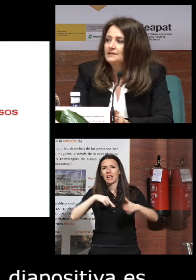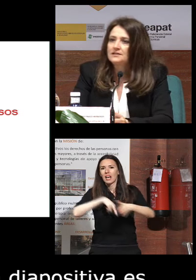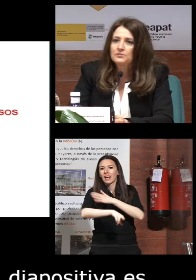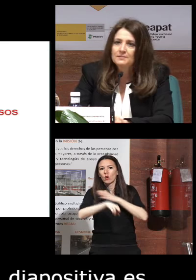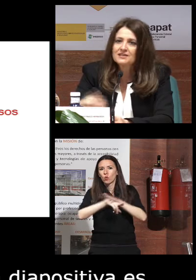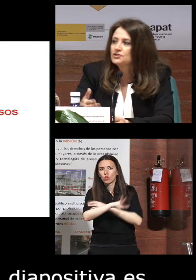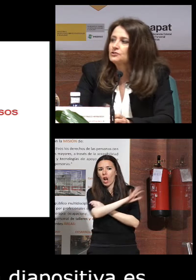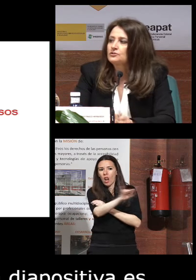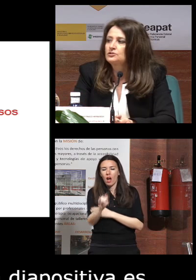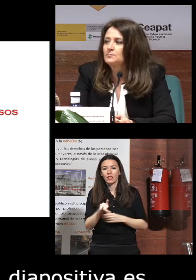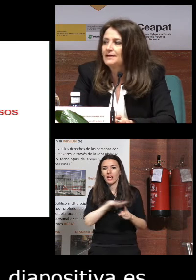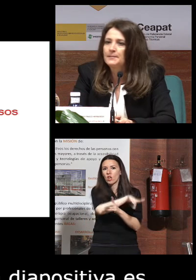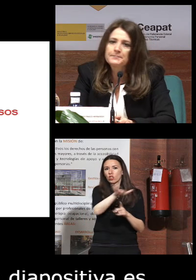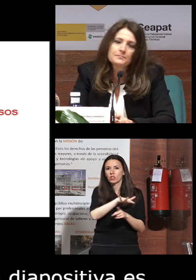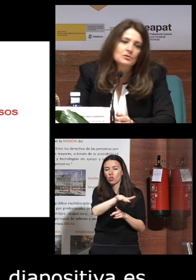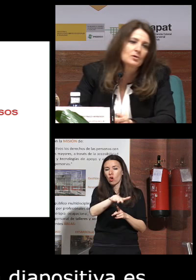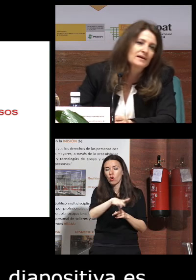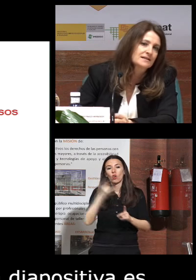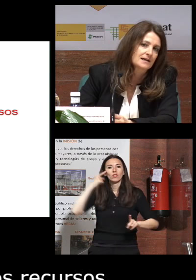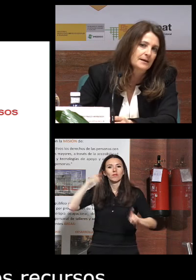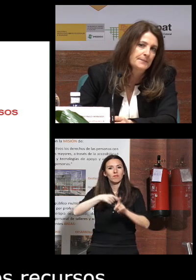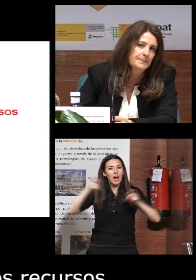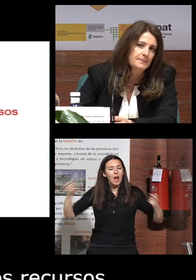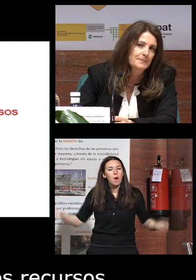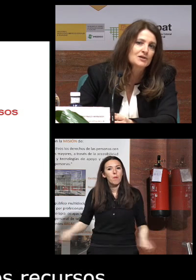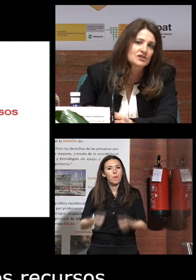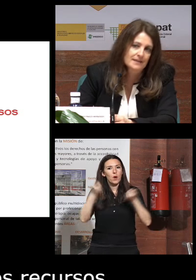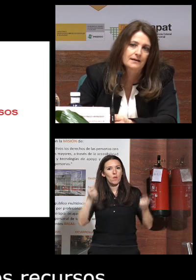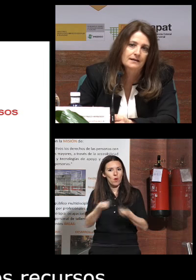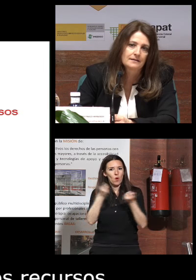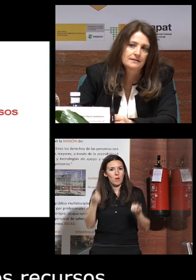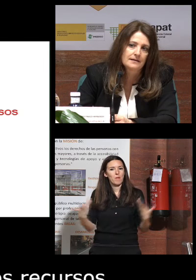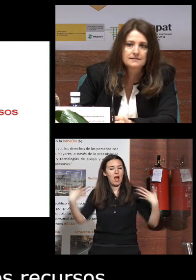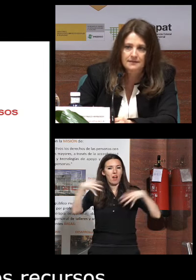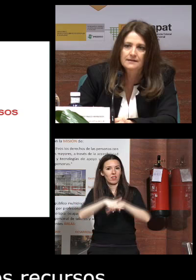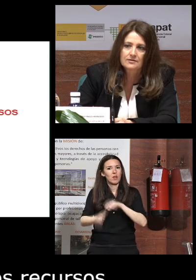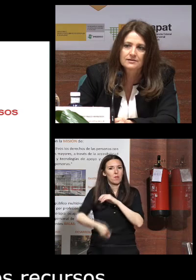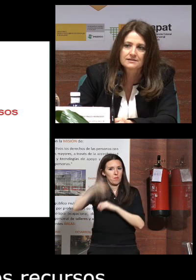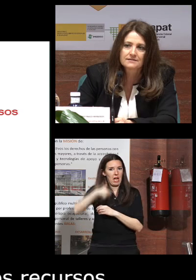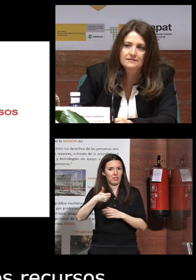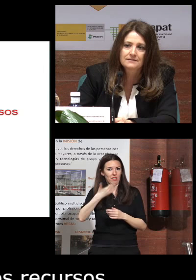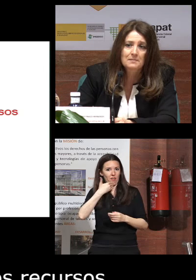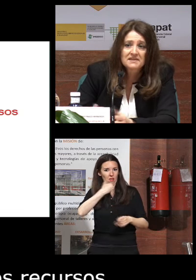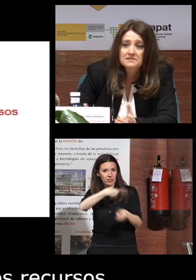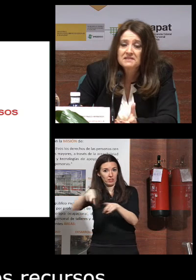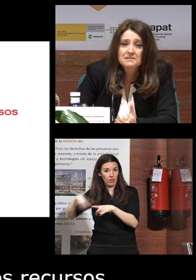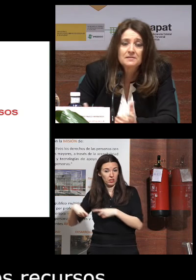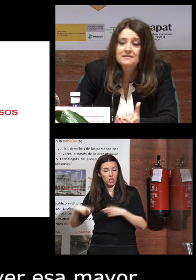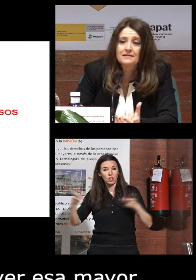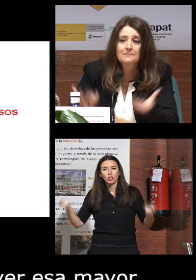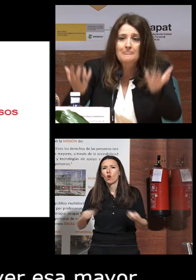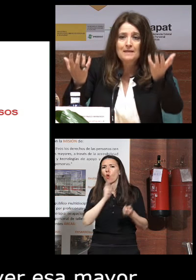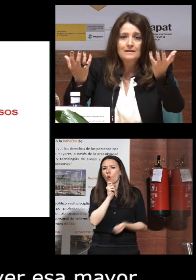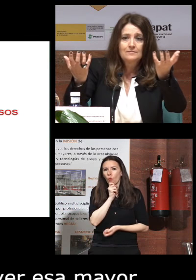disponibles en los entornos para promover esa mayor sinergia entre generaciones a veces es